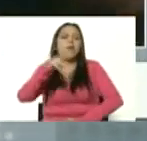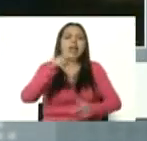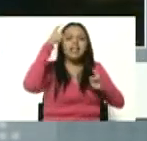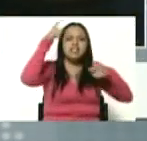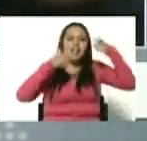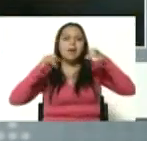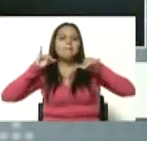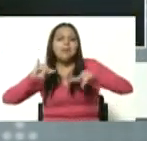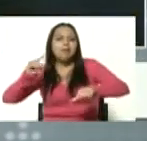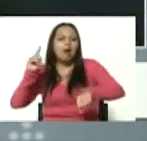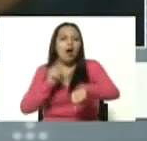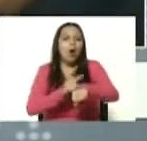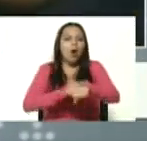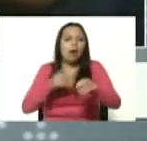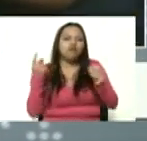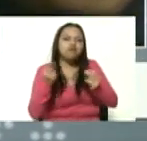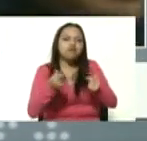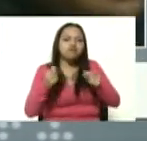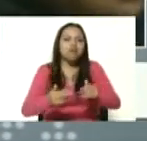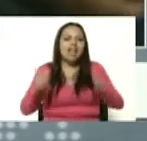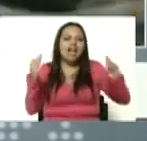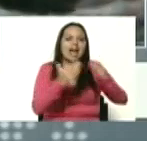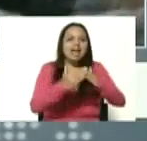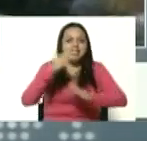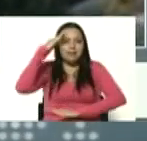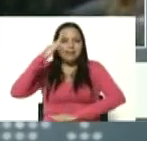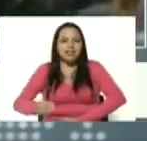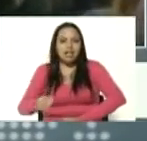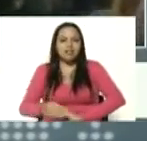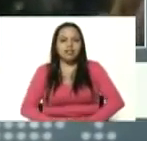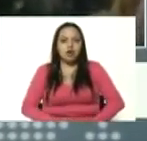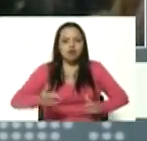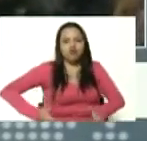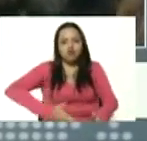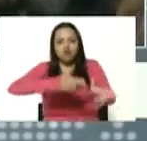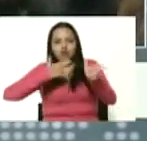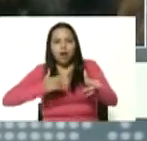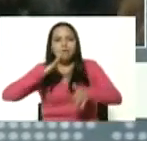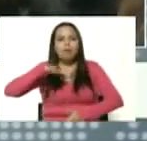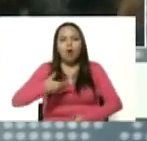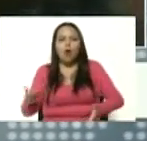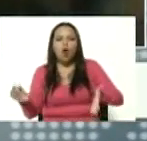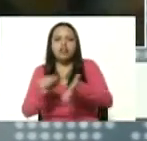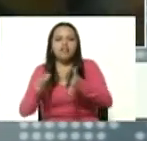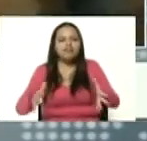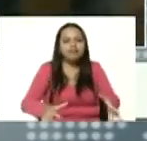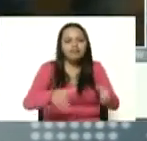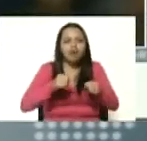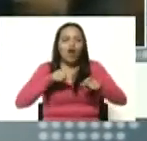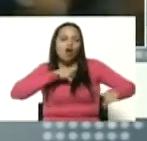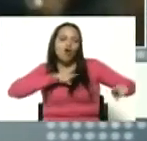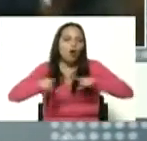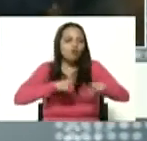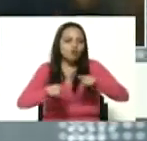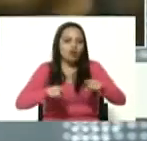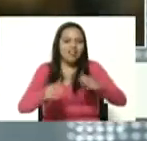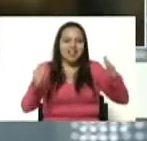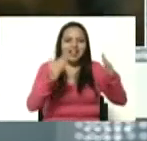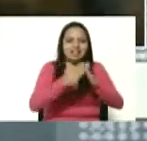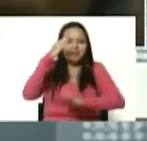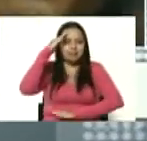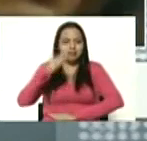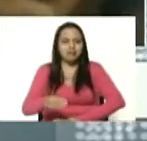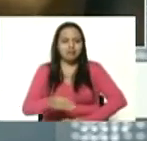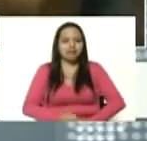se activó la casa militar con sus fusiles para retomar el control del palacio presidencial y expulsar